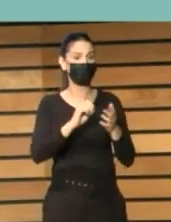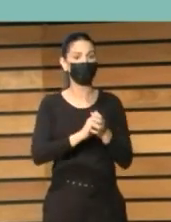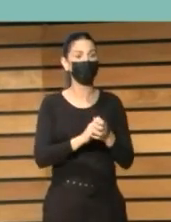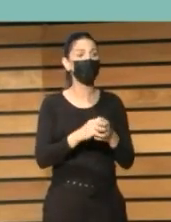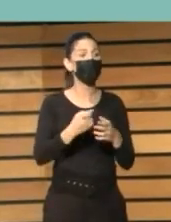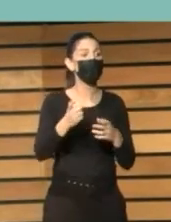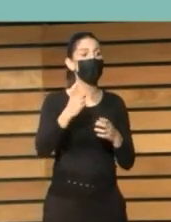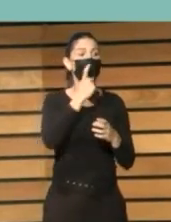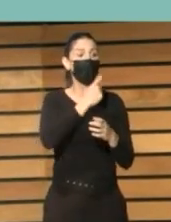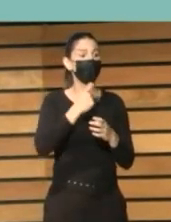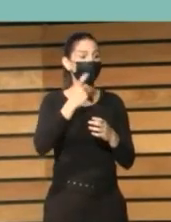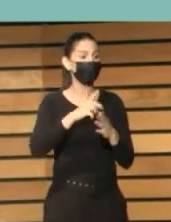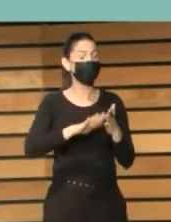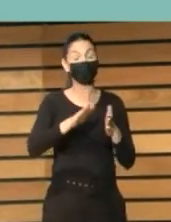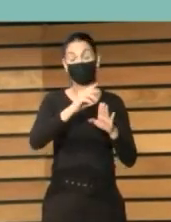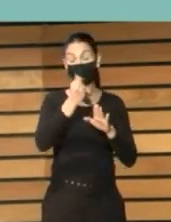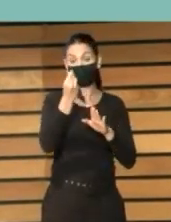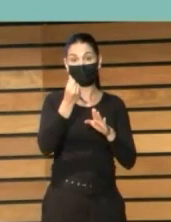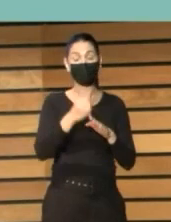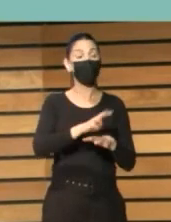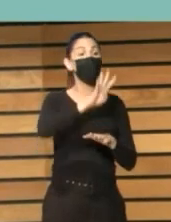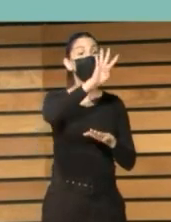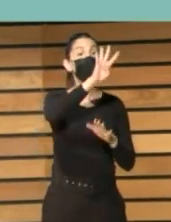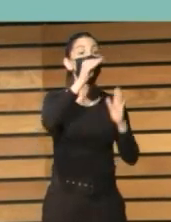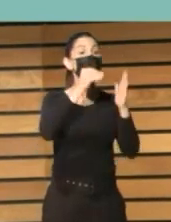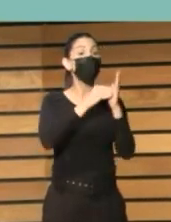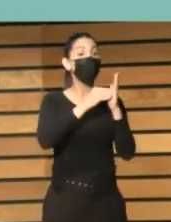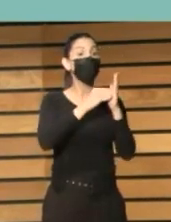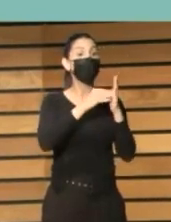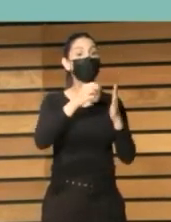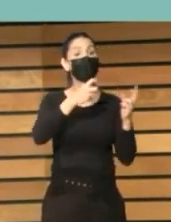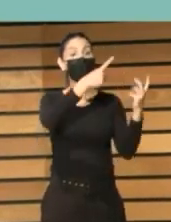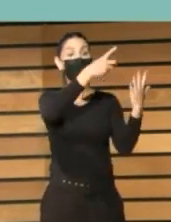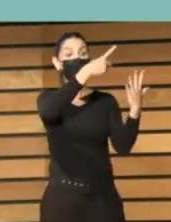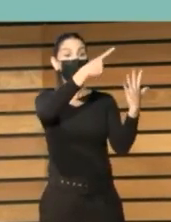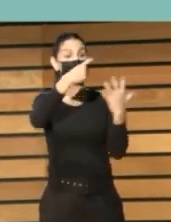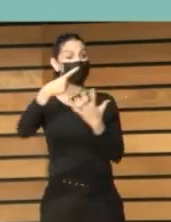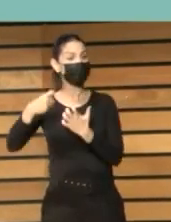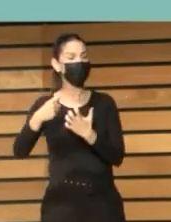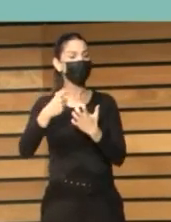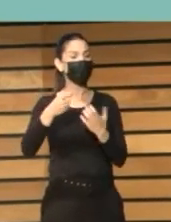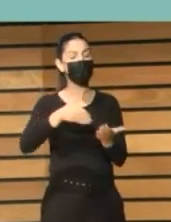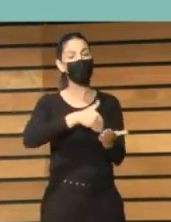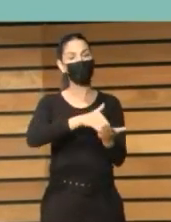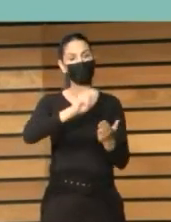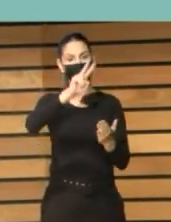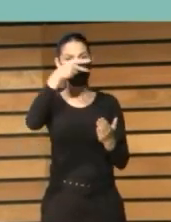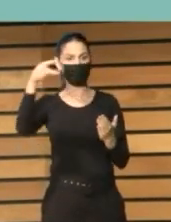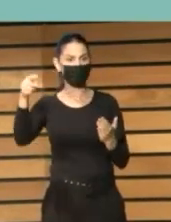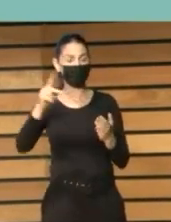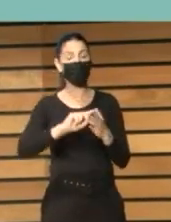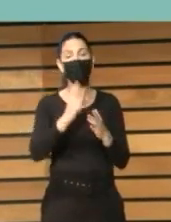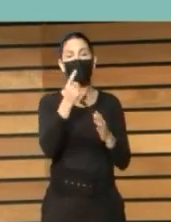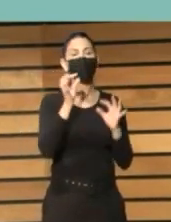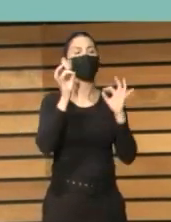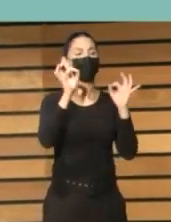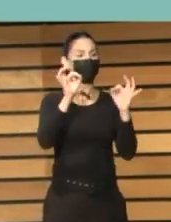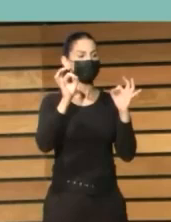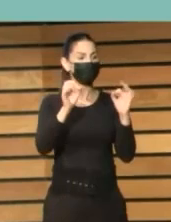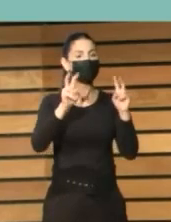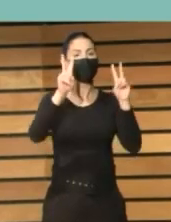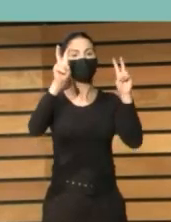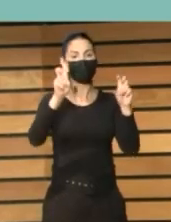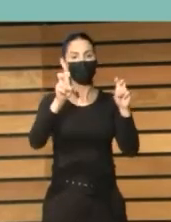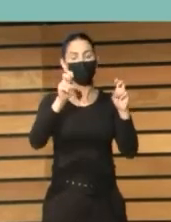3.750 millones de euros, pero hay en particular una para la formación de competencias digitales transversales de